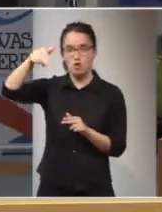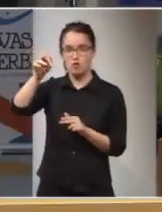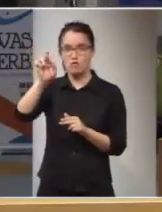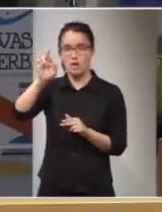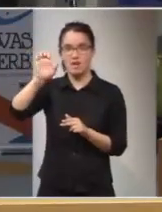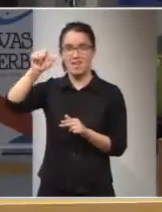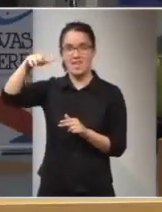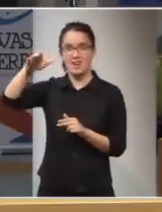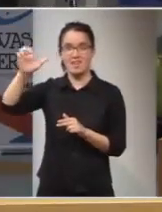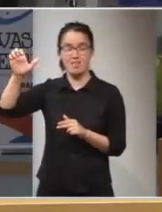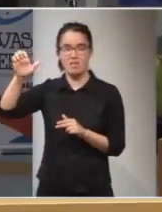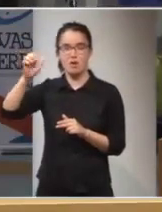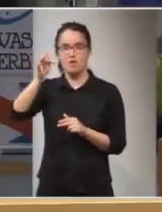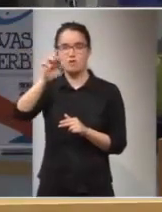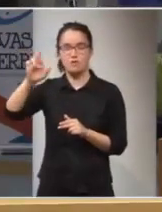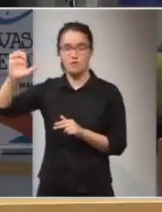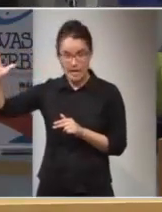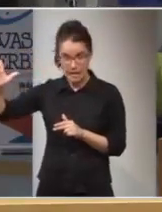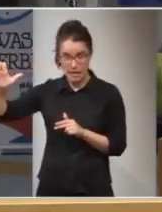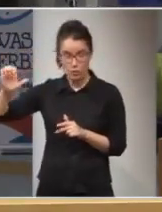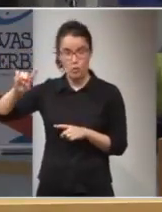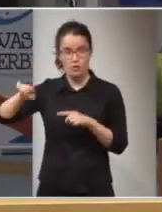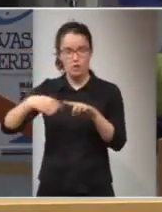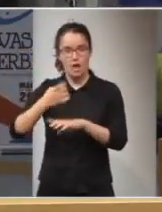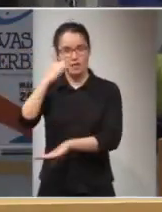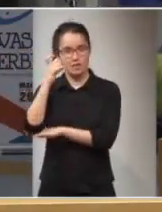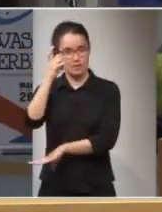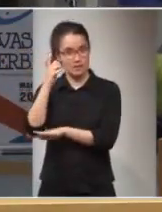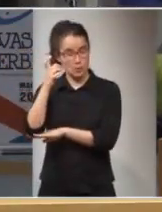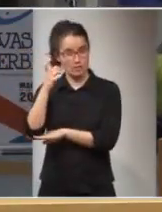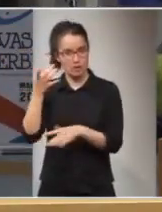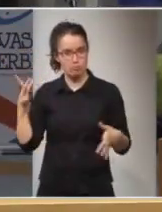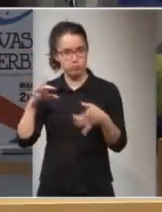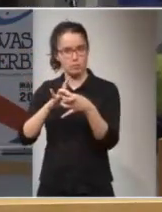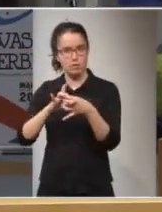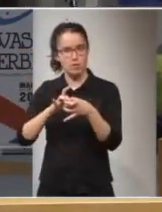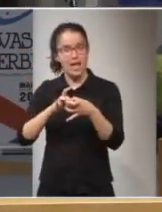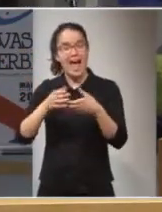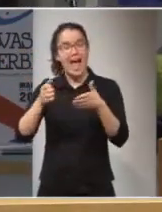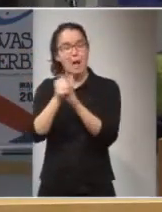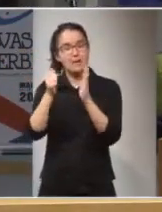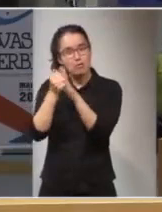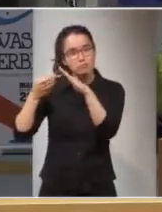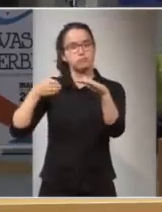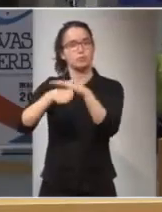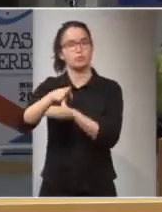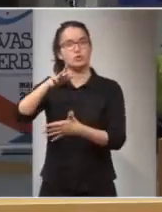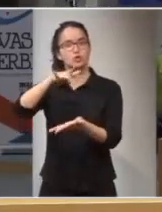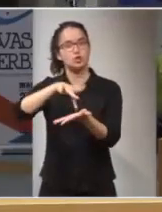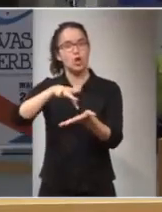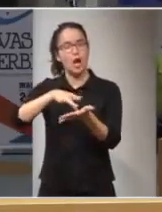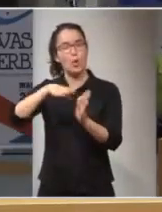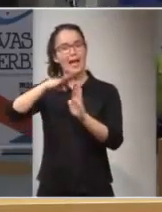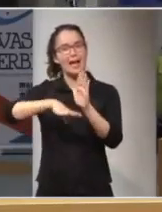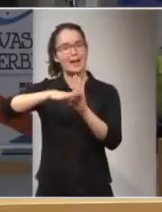y una vez conectado con ese Wi-Fi que se llama ConferenceFree, abrir la aplicación, y ahí aparece un